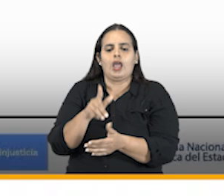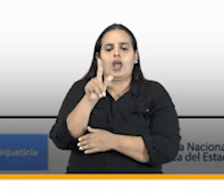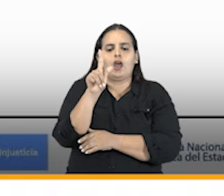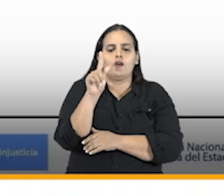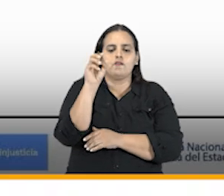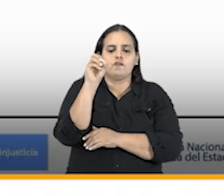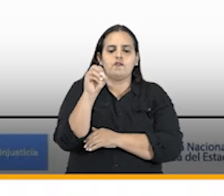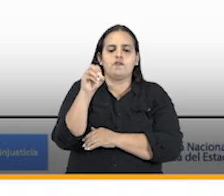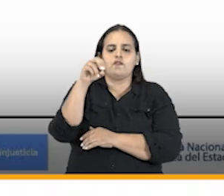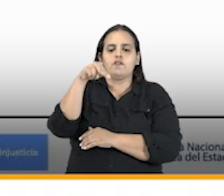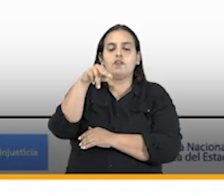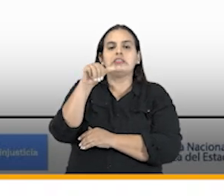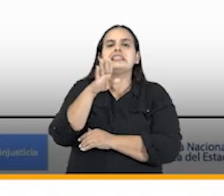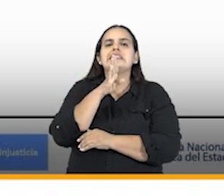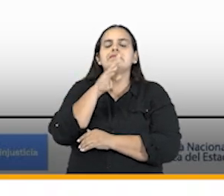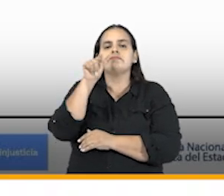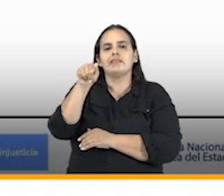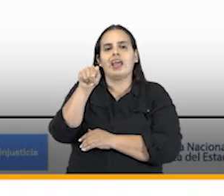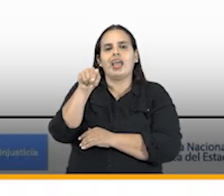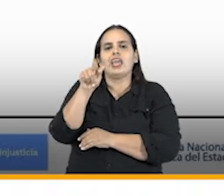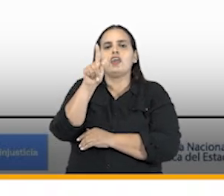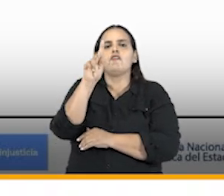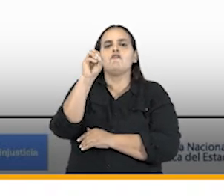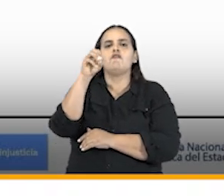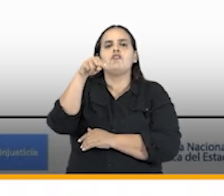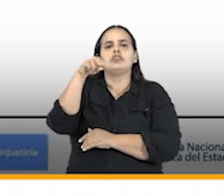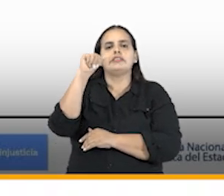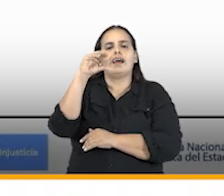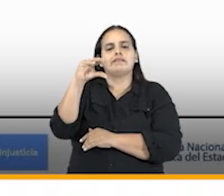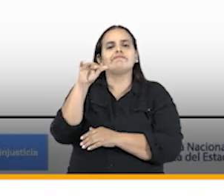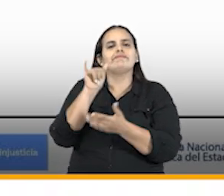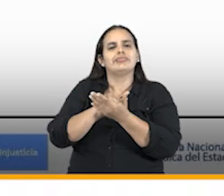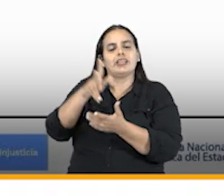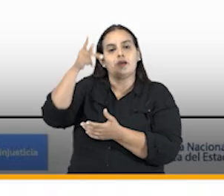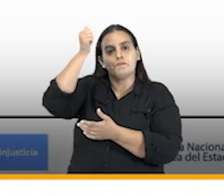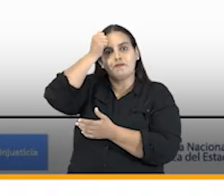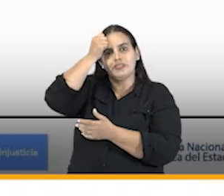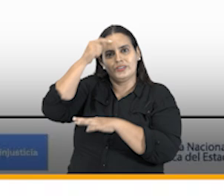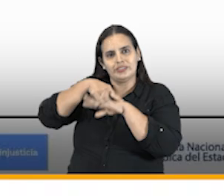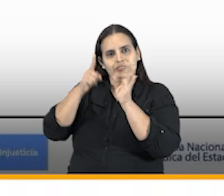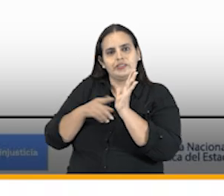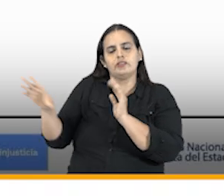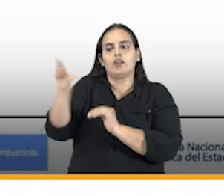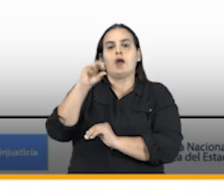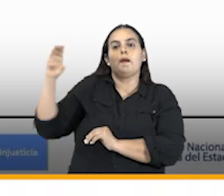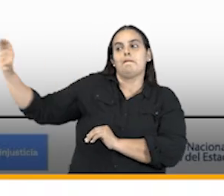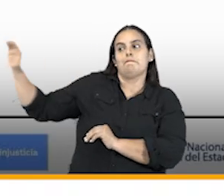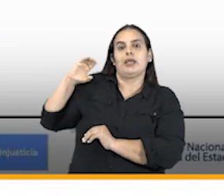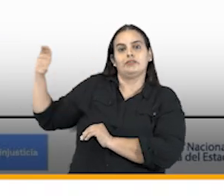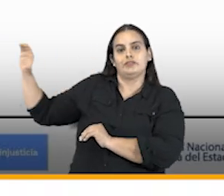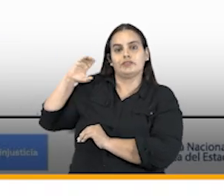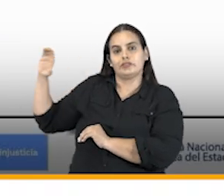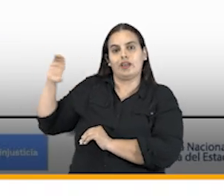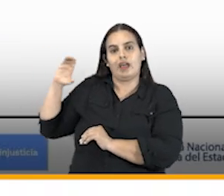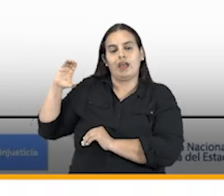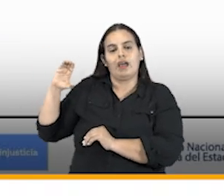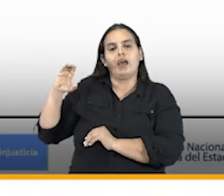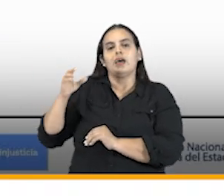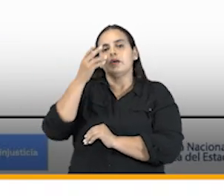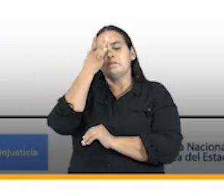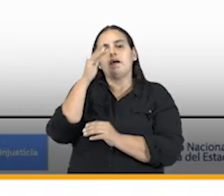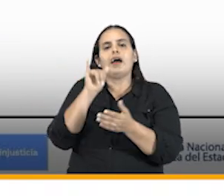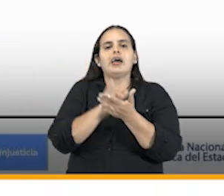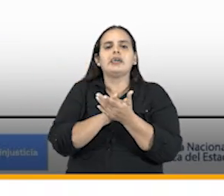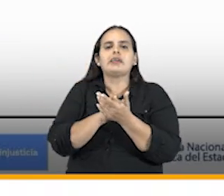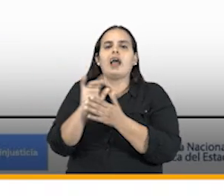Nacional de Prestaciones Sociales del Magisterio en los que se alega la liquidación o reliquiación de la pensión de jubilación o ejes por